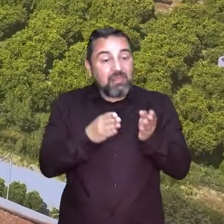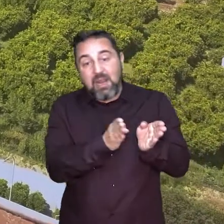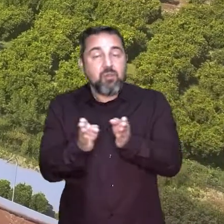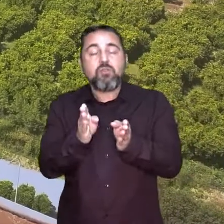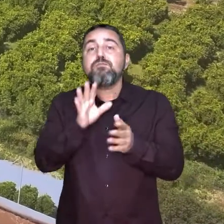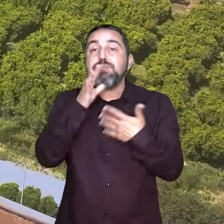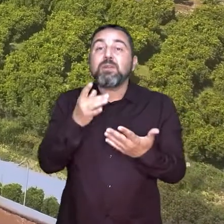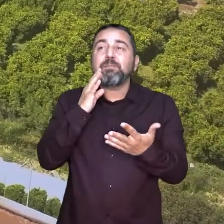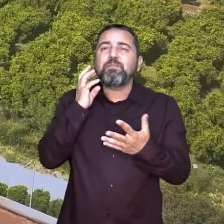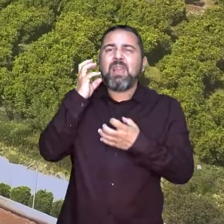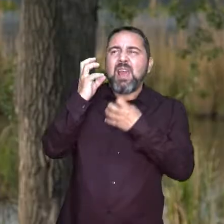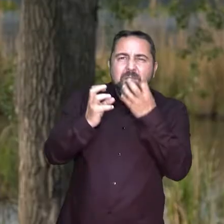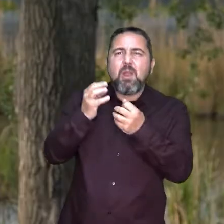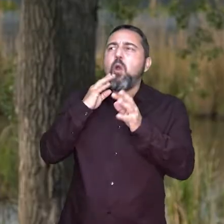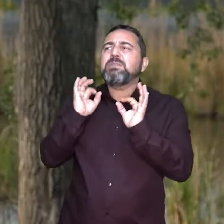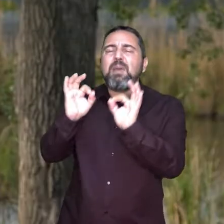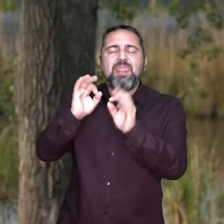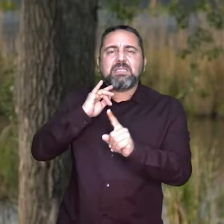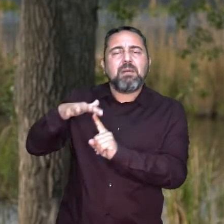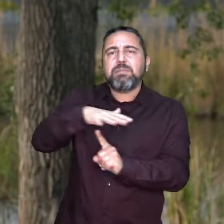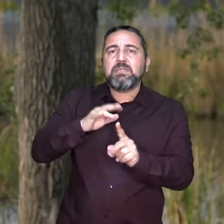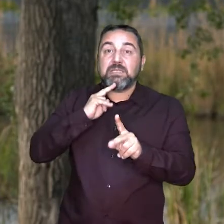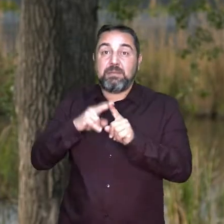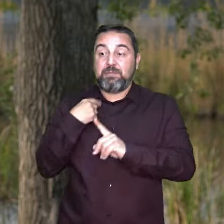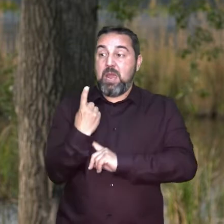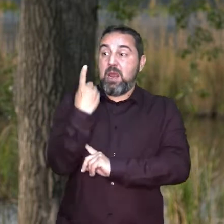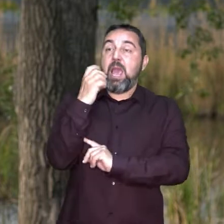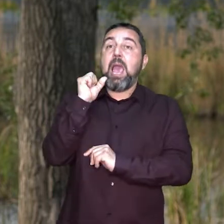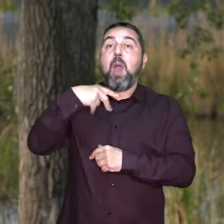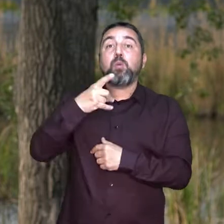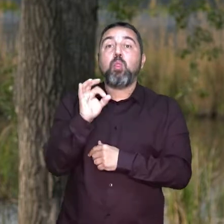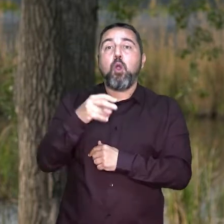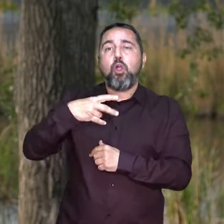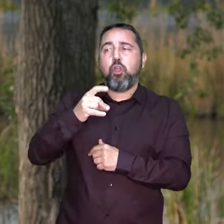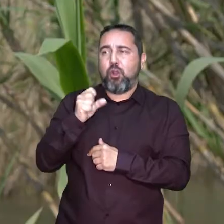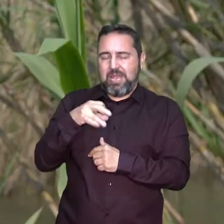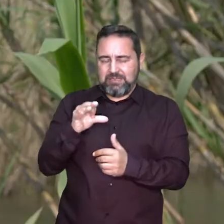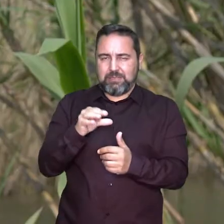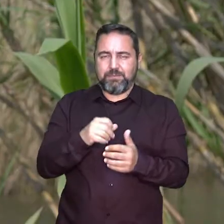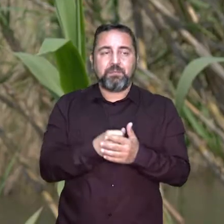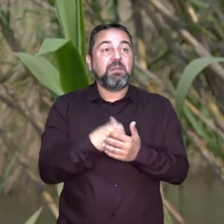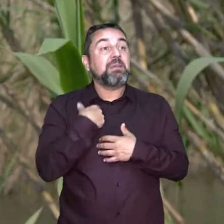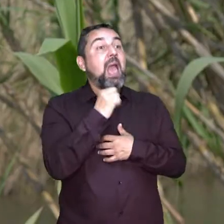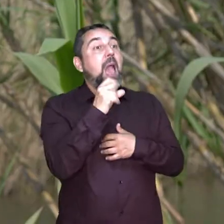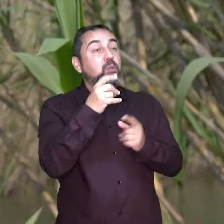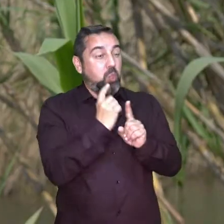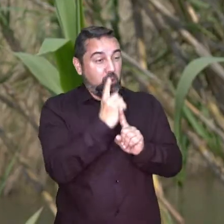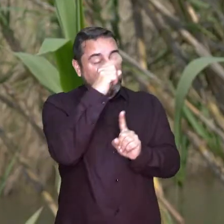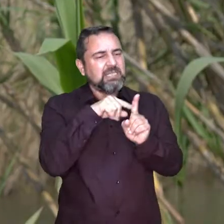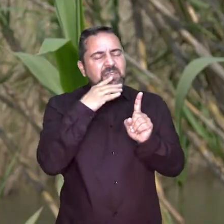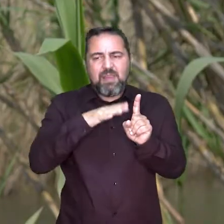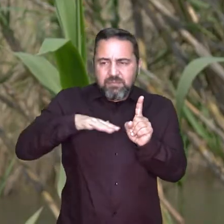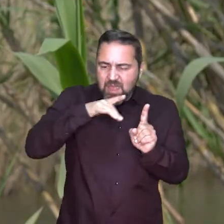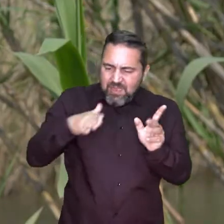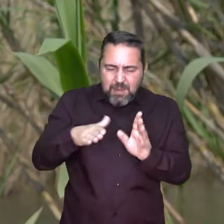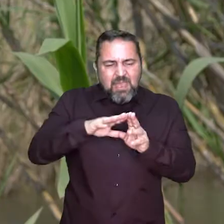alteraciones hidromorfológicas relacionadas con la presencia de especies exóticas invasoras, como es la del Arundodonax. El Arundodonax supone una